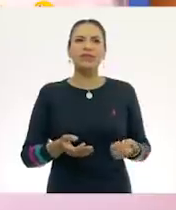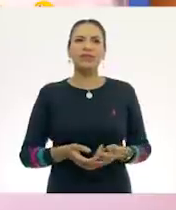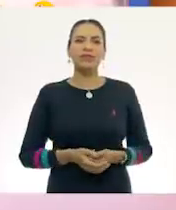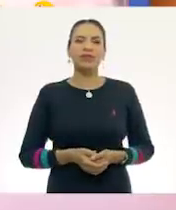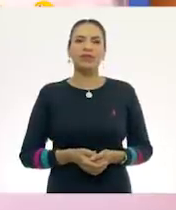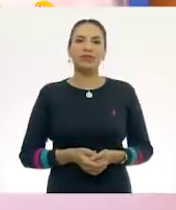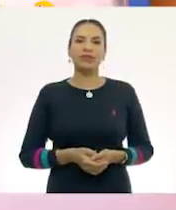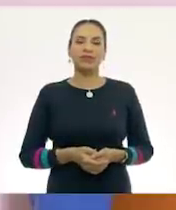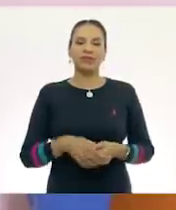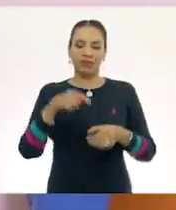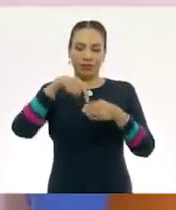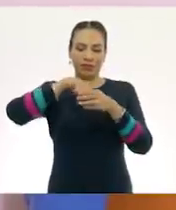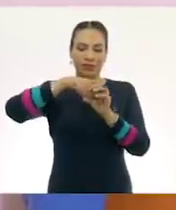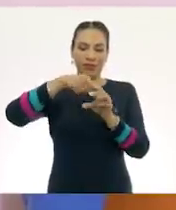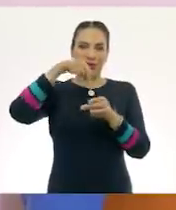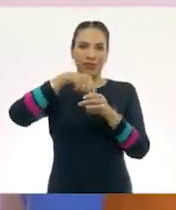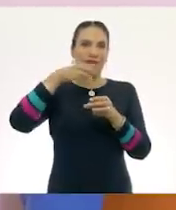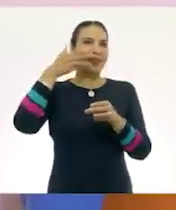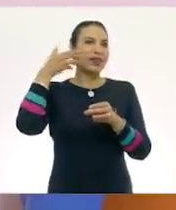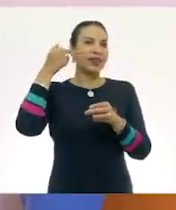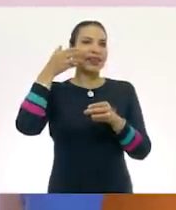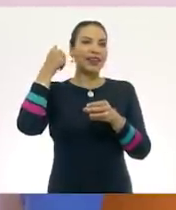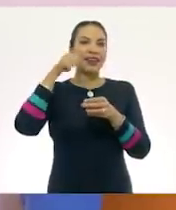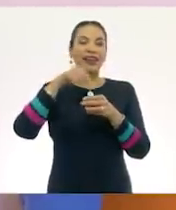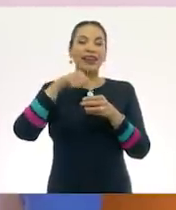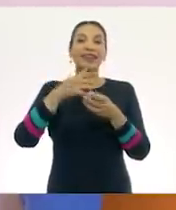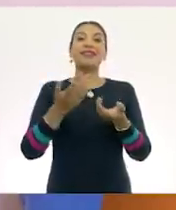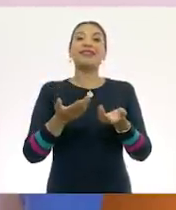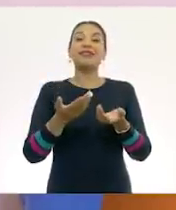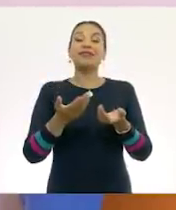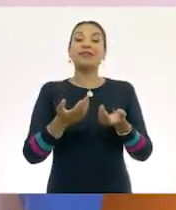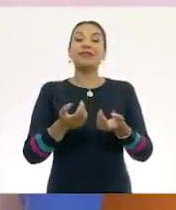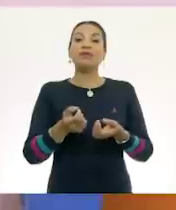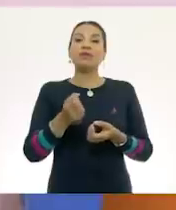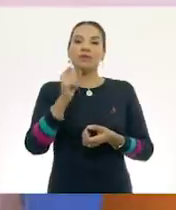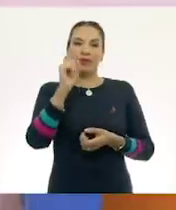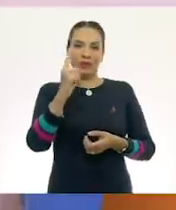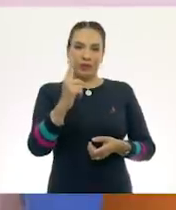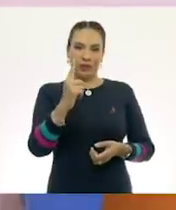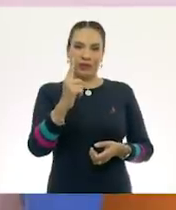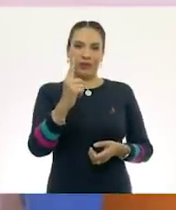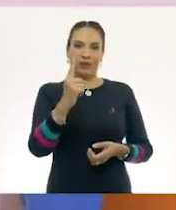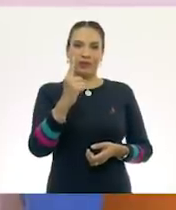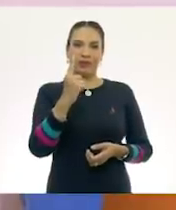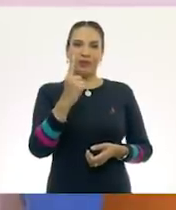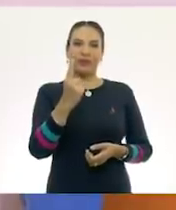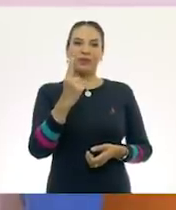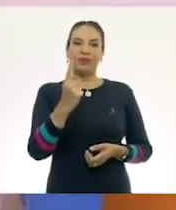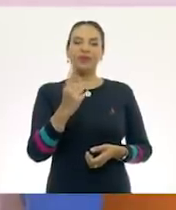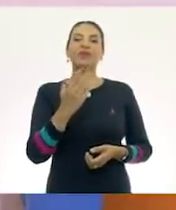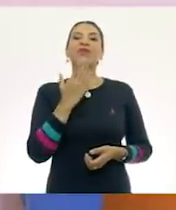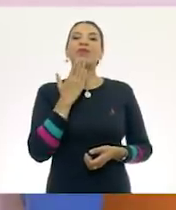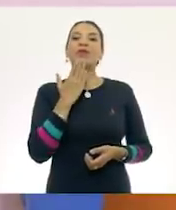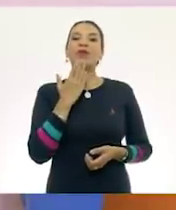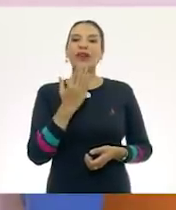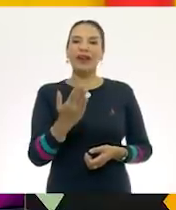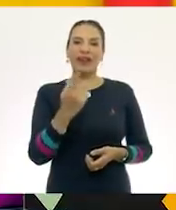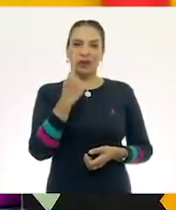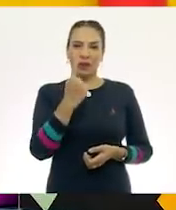¡El monedero de gatito! ¡Y con este terminamos en... ¡Uno! ¡Uno! ¡Muy bien!